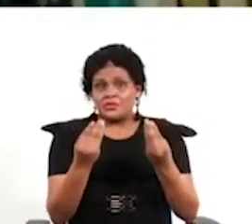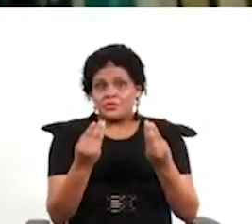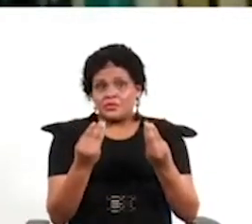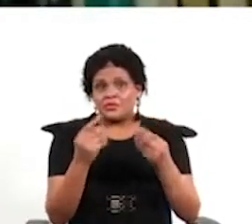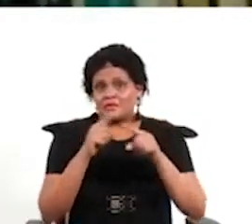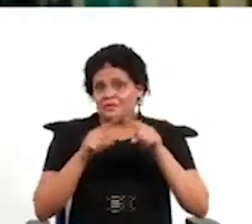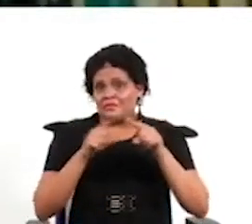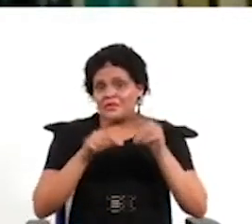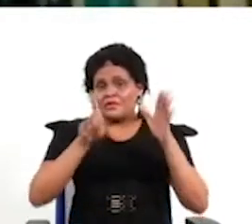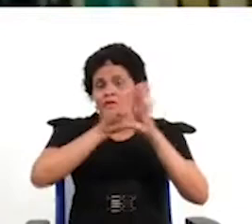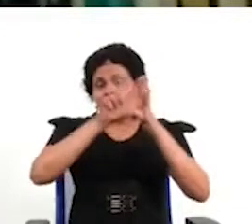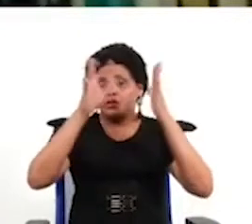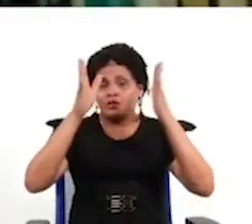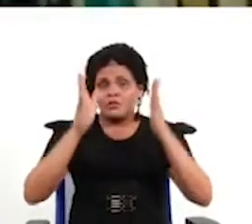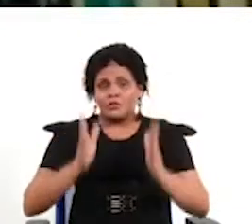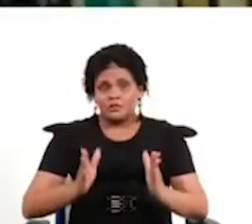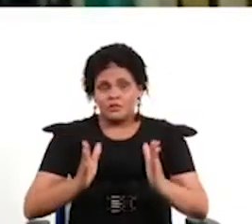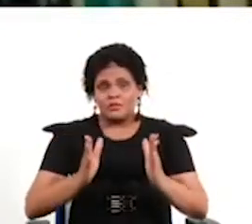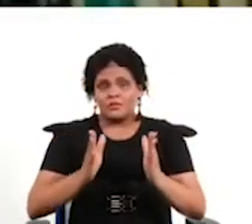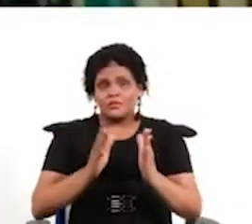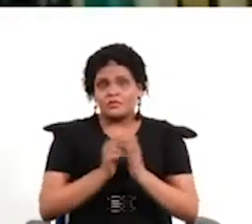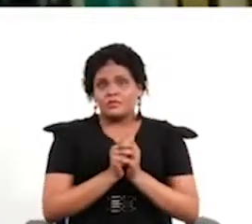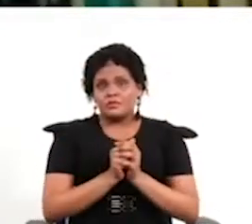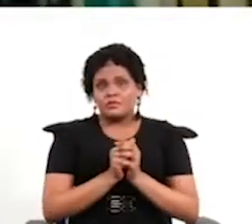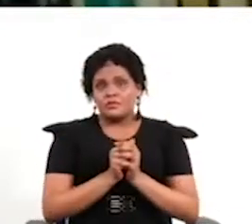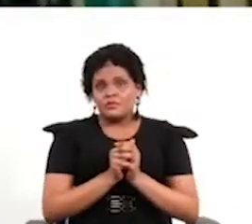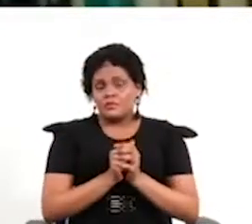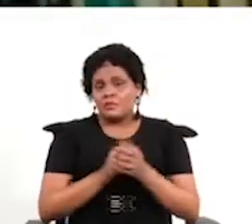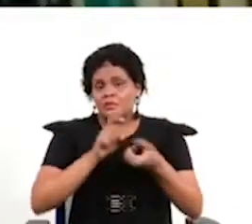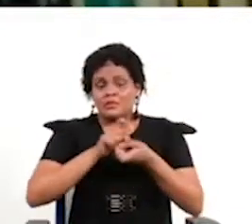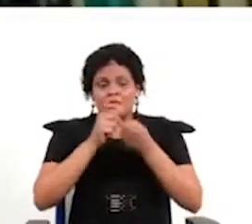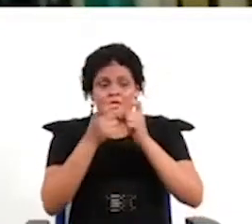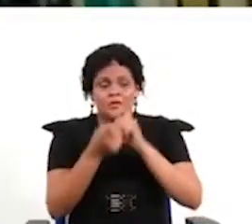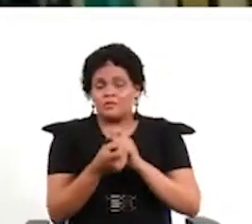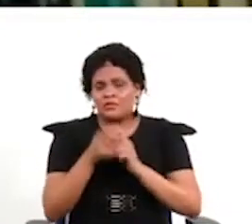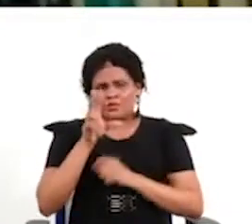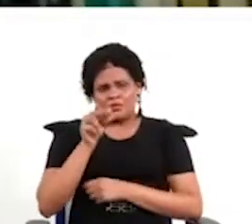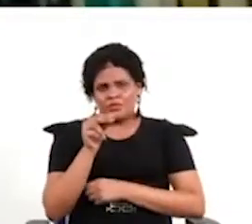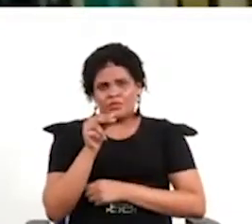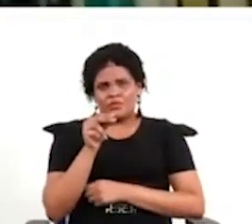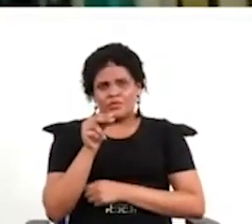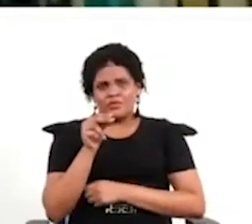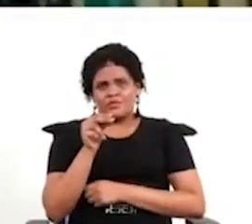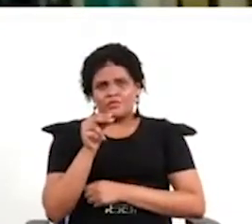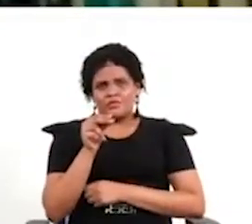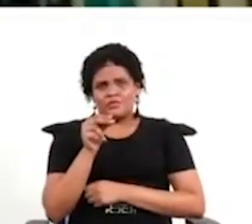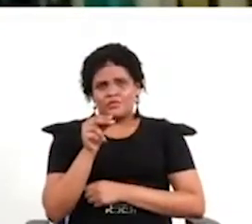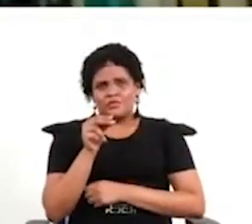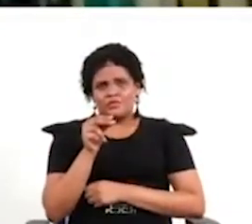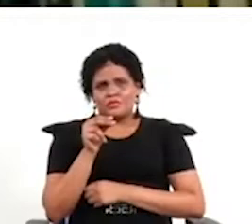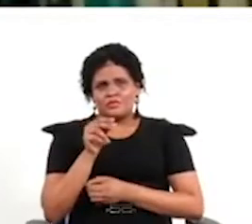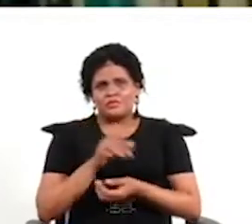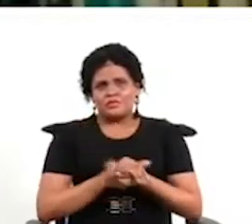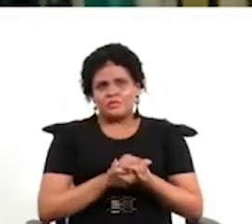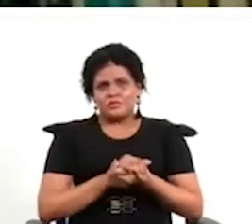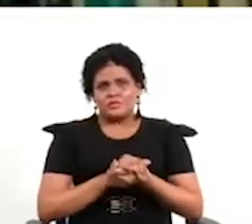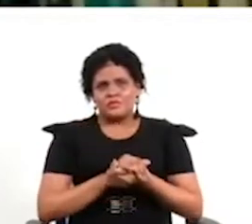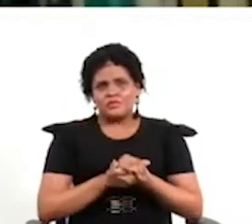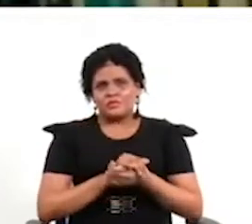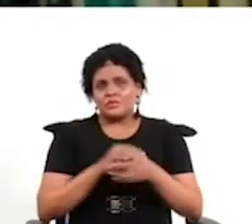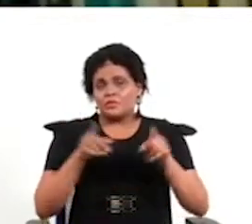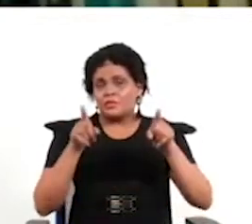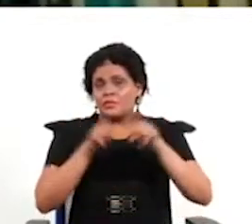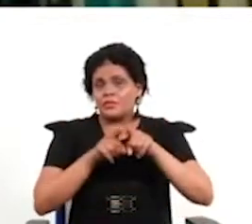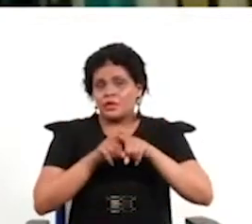legislativo no pasan el filtro por lo tanto definitivamente y yo ahí digo este es como un